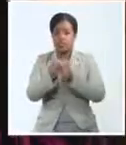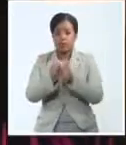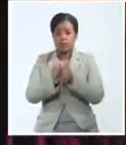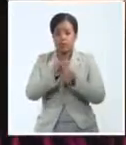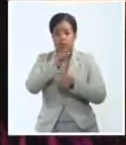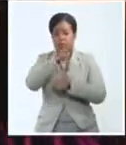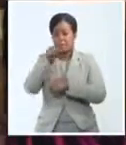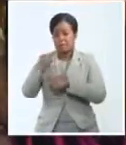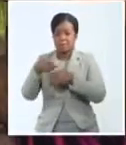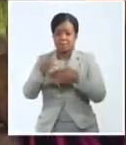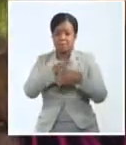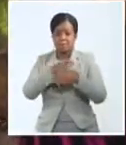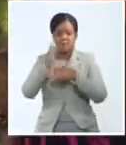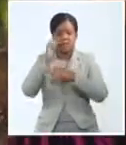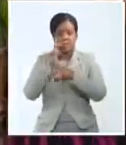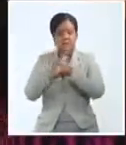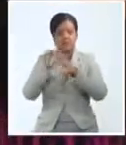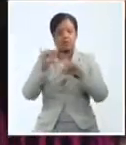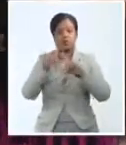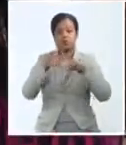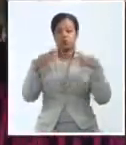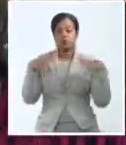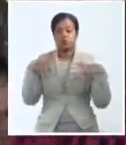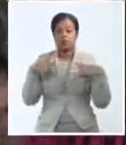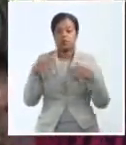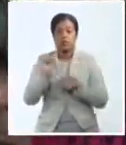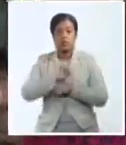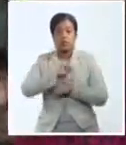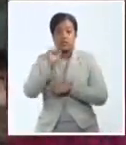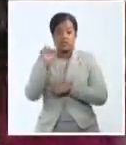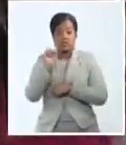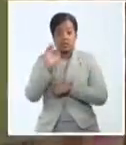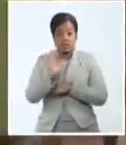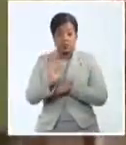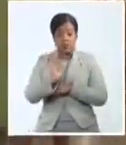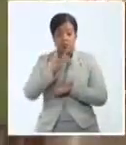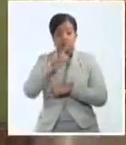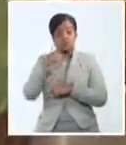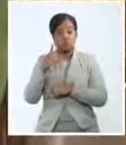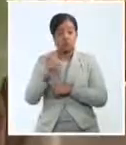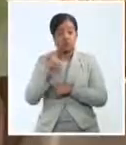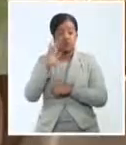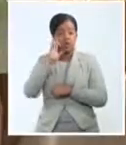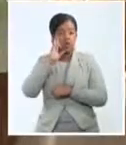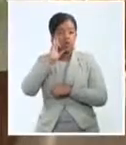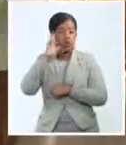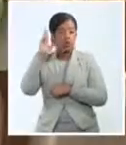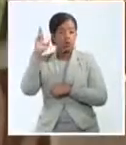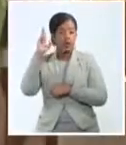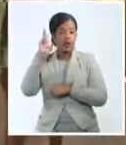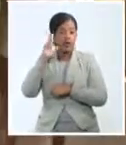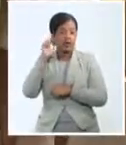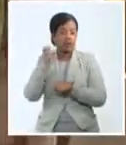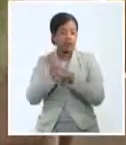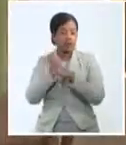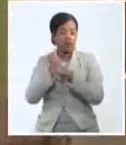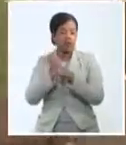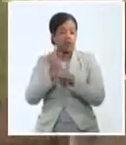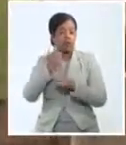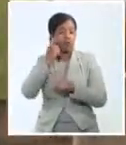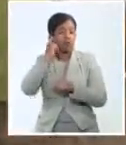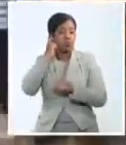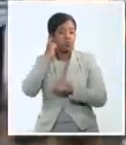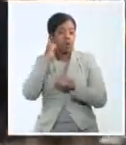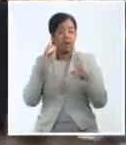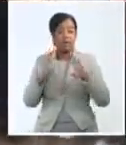científicas y del turismo. La distinción, la diva de San Petersburgo recuerda el legado de Mariana de Gonichi, quien se radicó